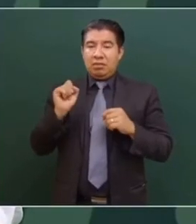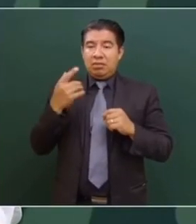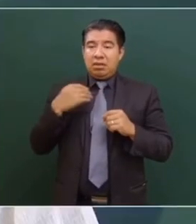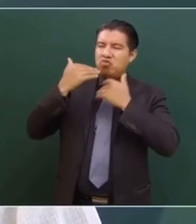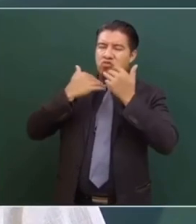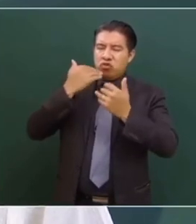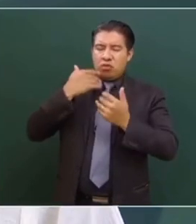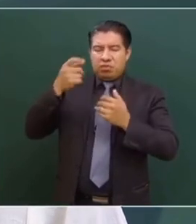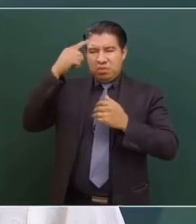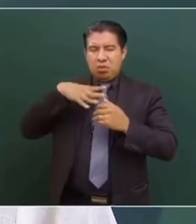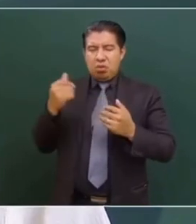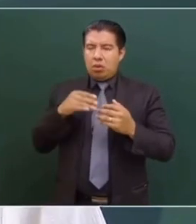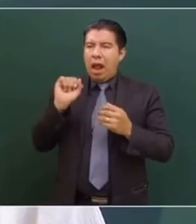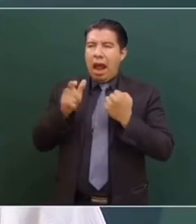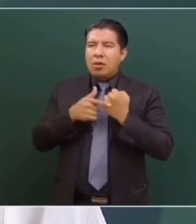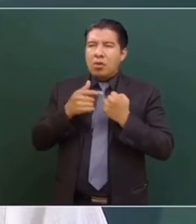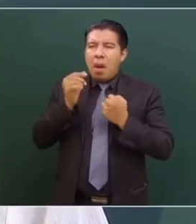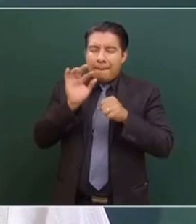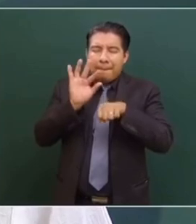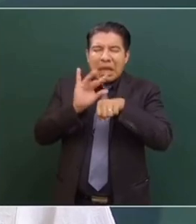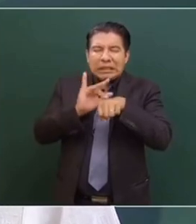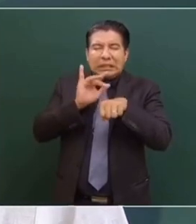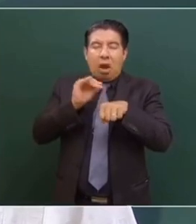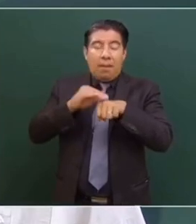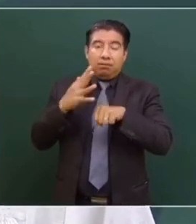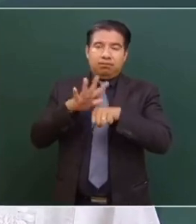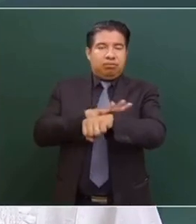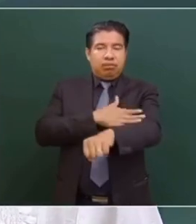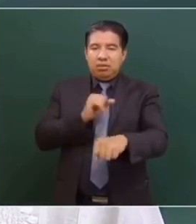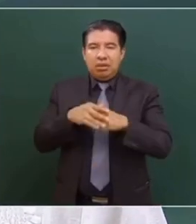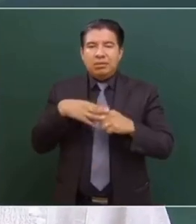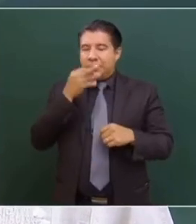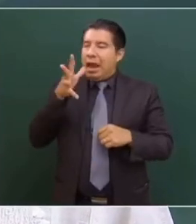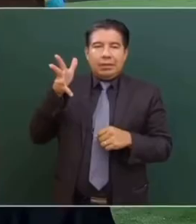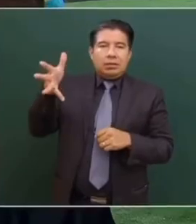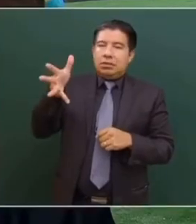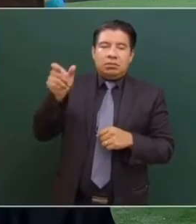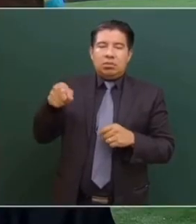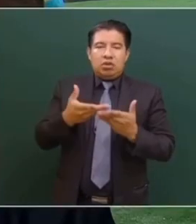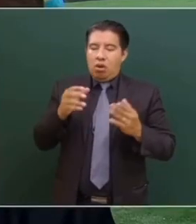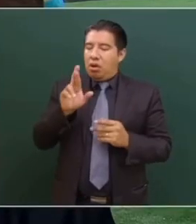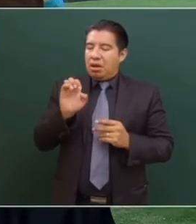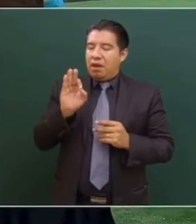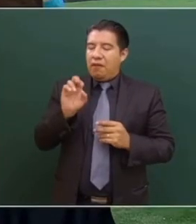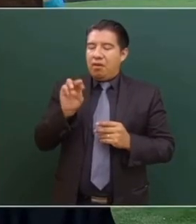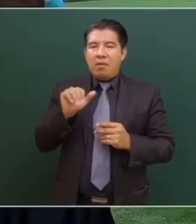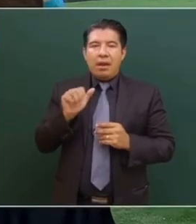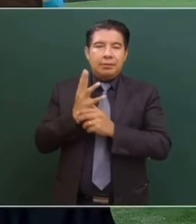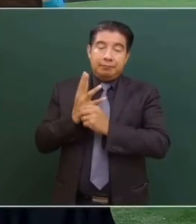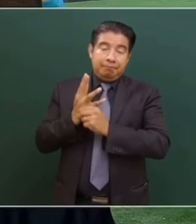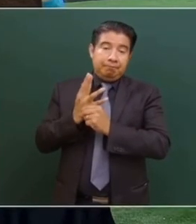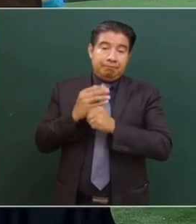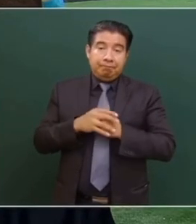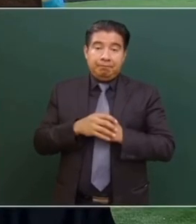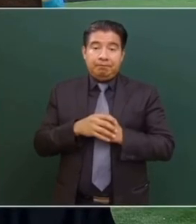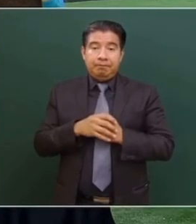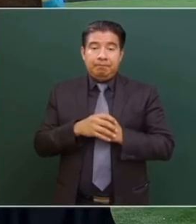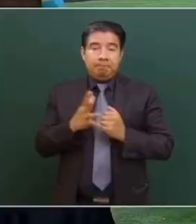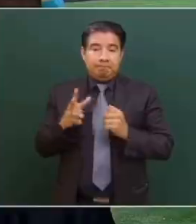tisma, esa es la línea editorial del Reforma. Es un